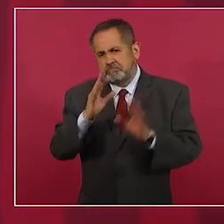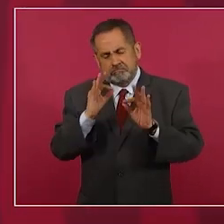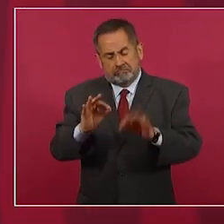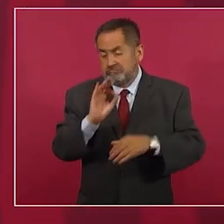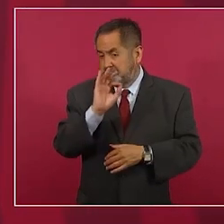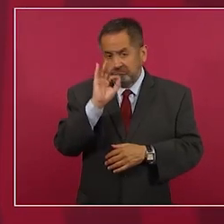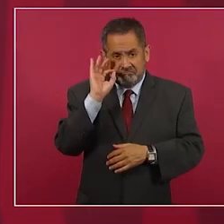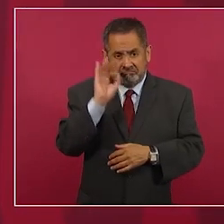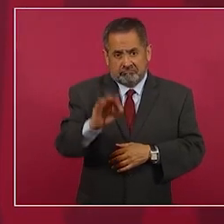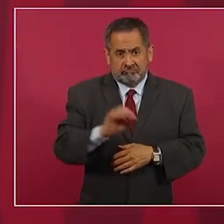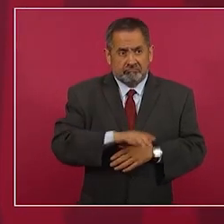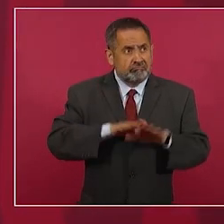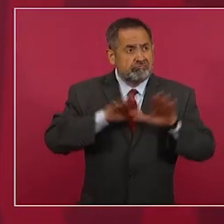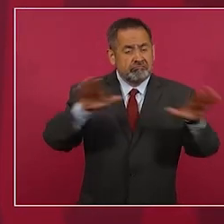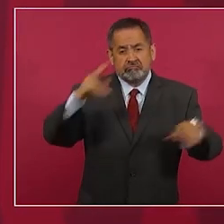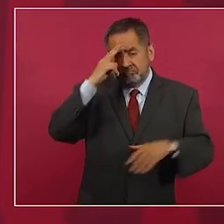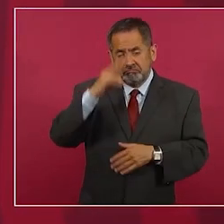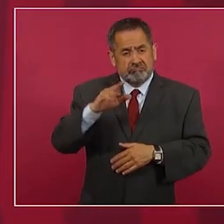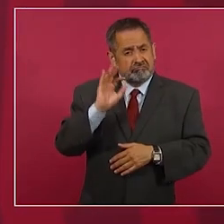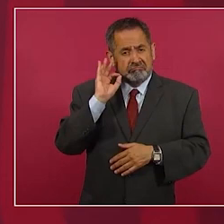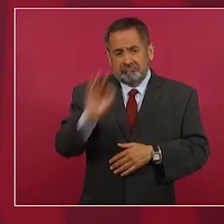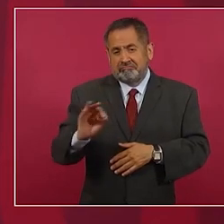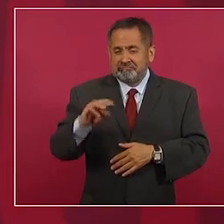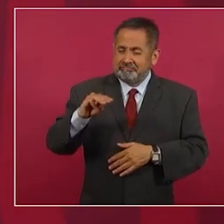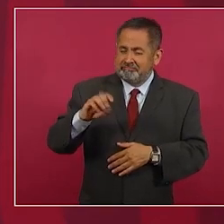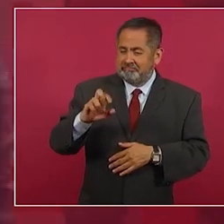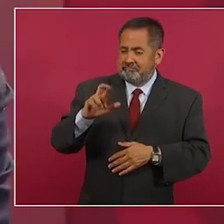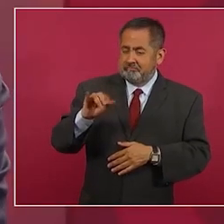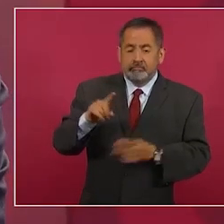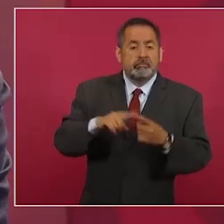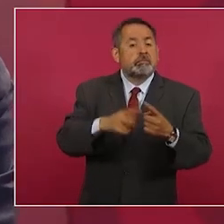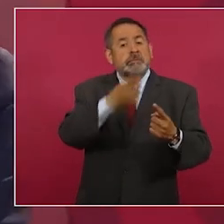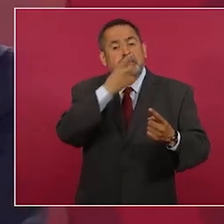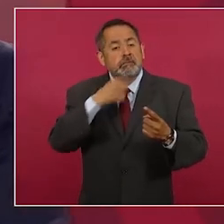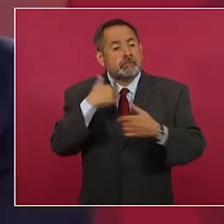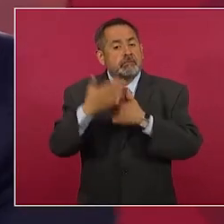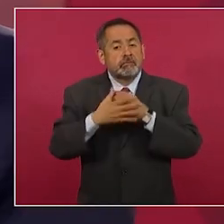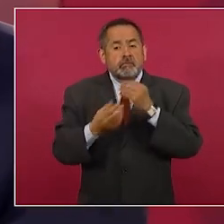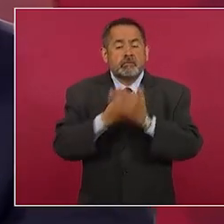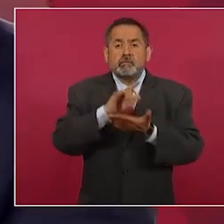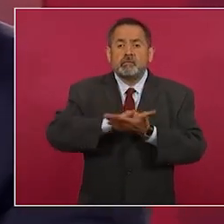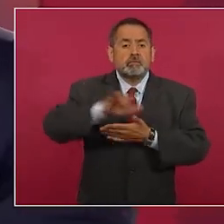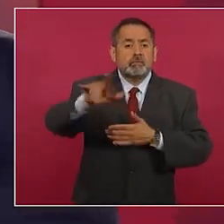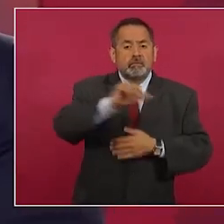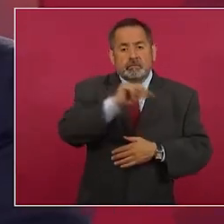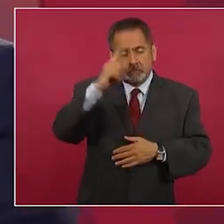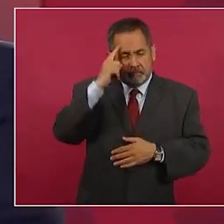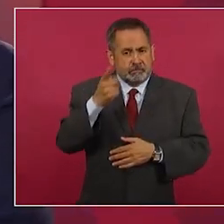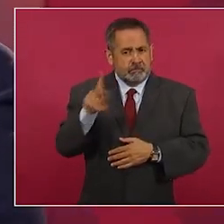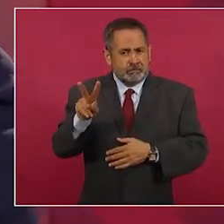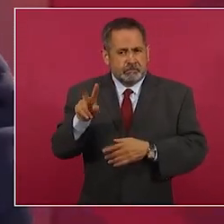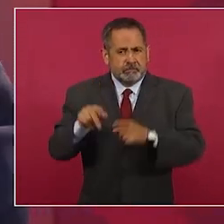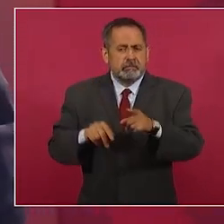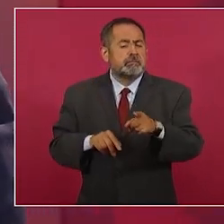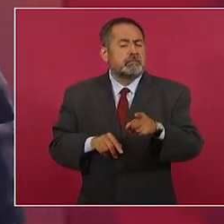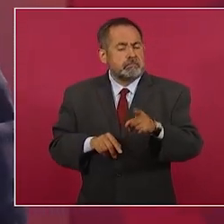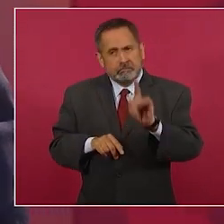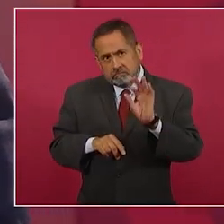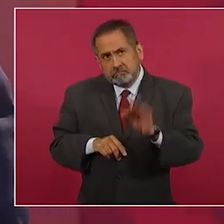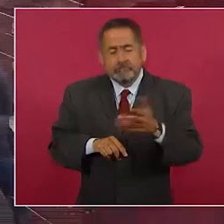de Aeroméxico y me dijo de lo de Vallarta pero este